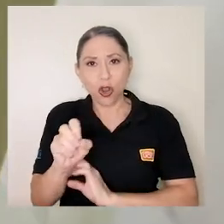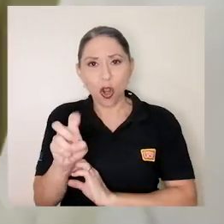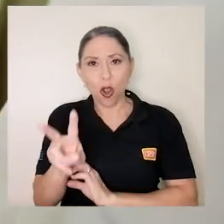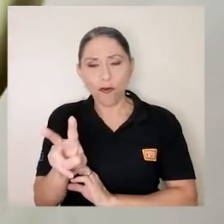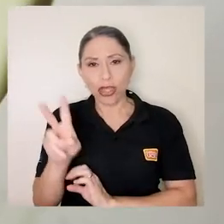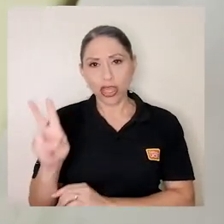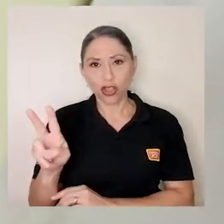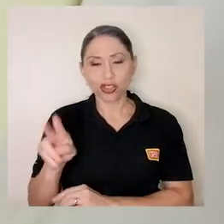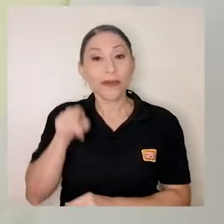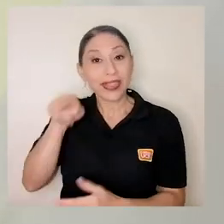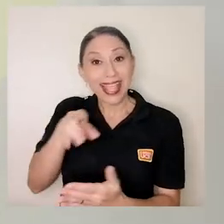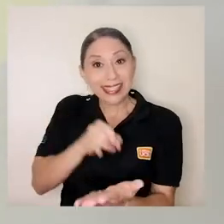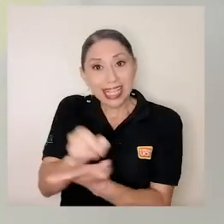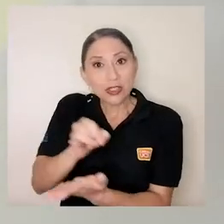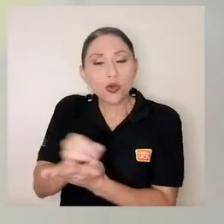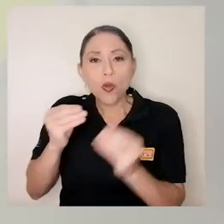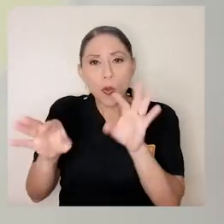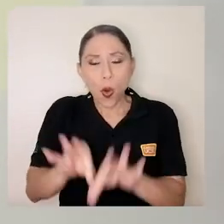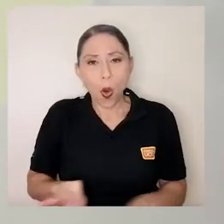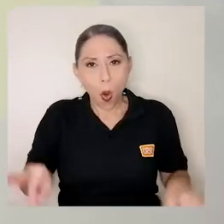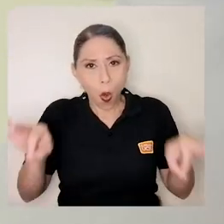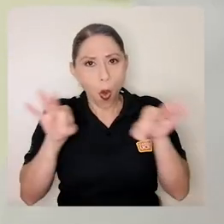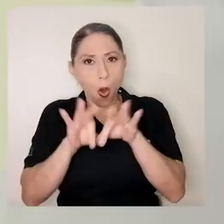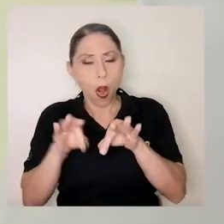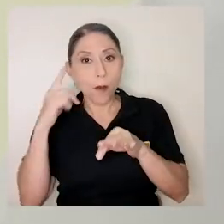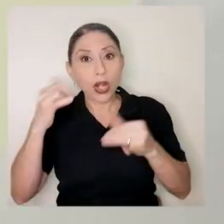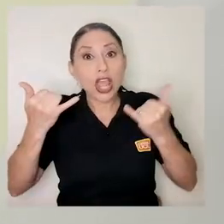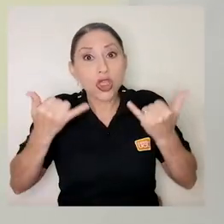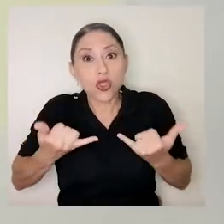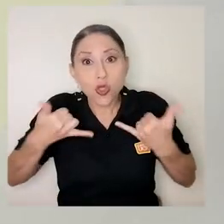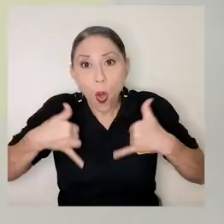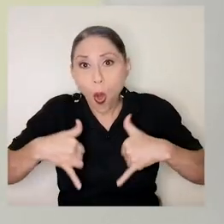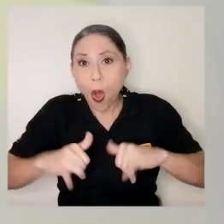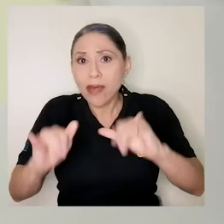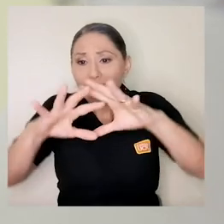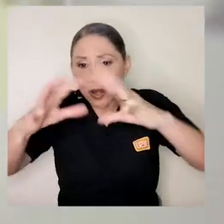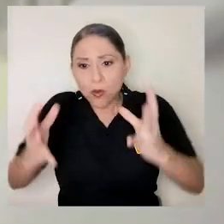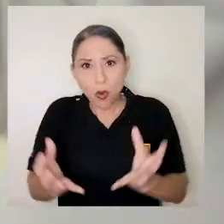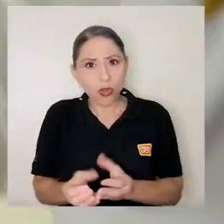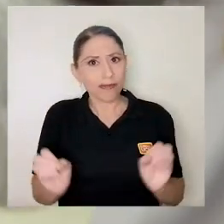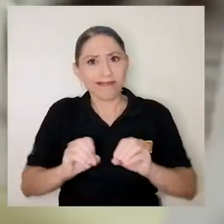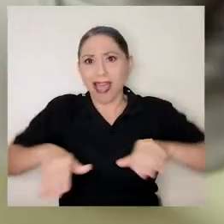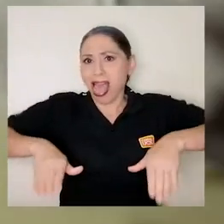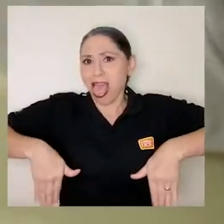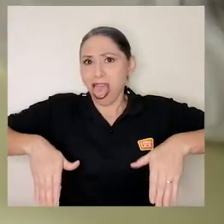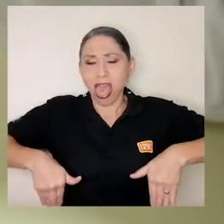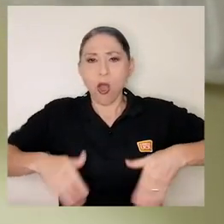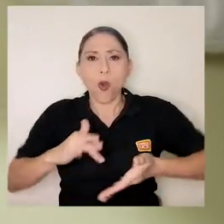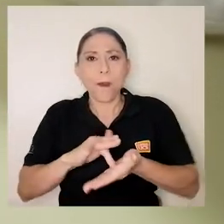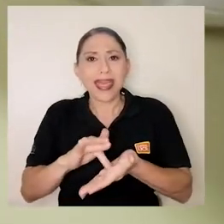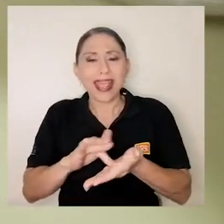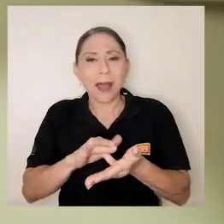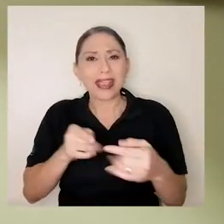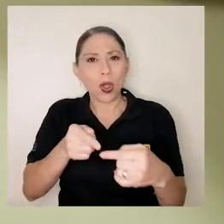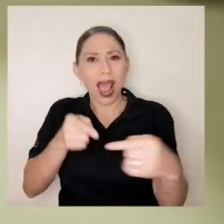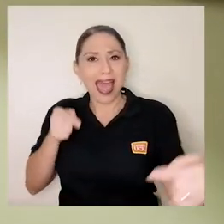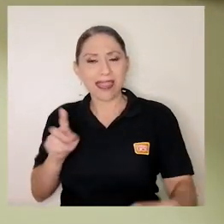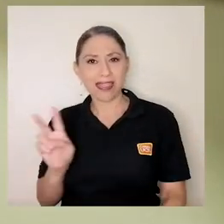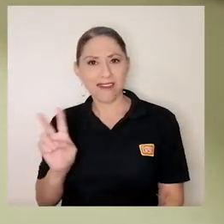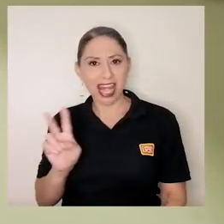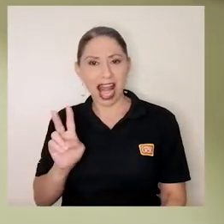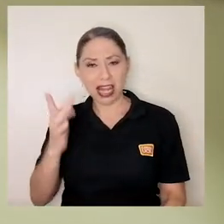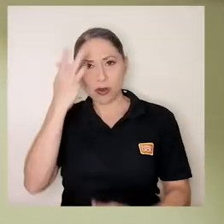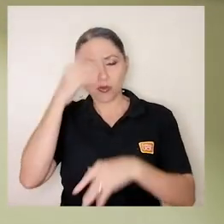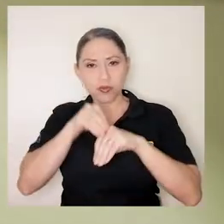Este estudio resulta de gran importancia porque aún el mundo carece de un medicamento antiviral. Todavía